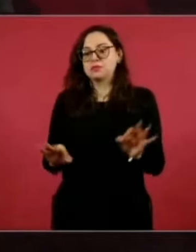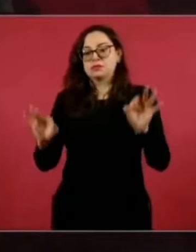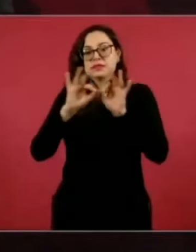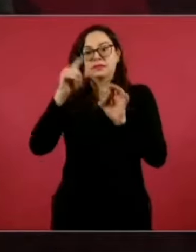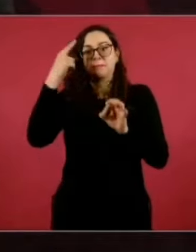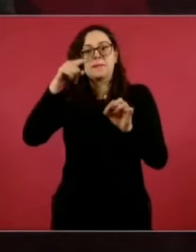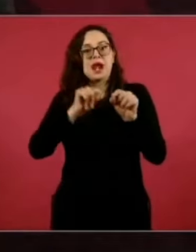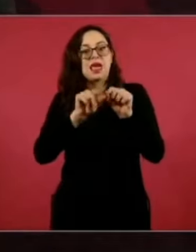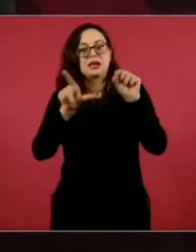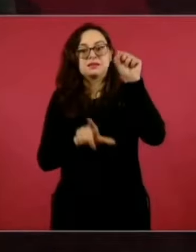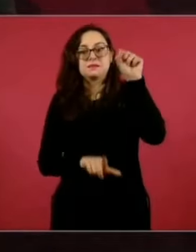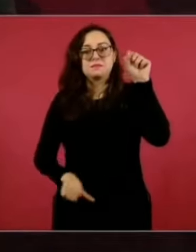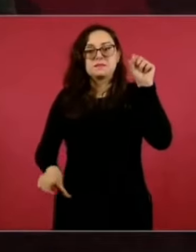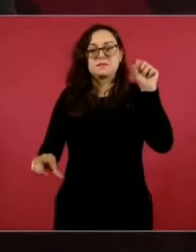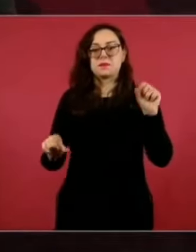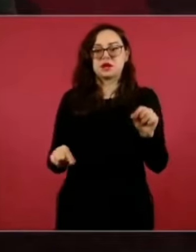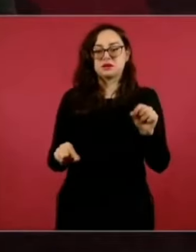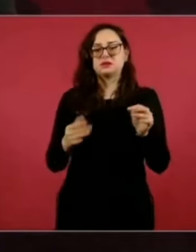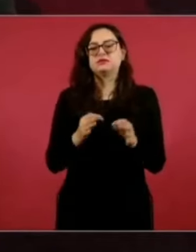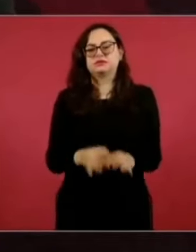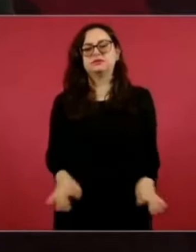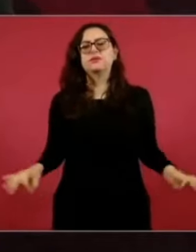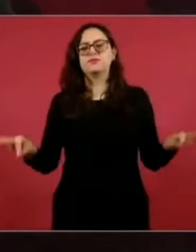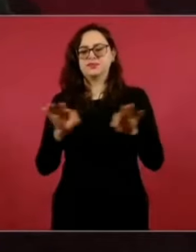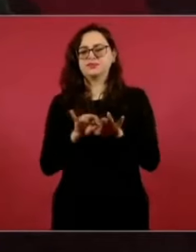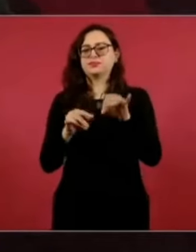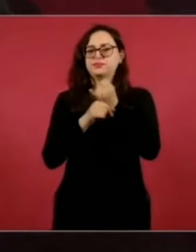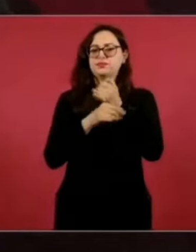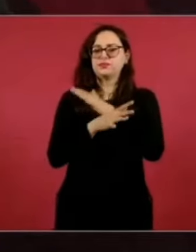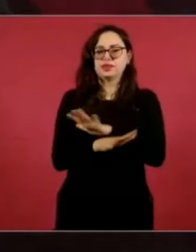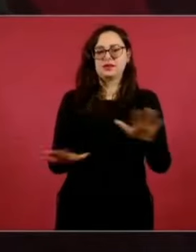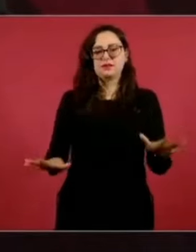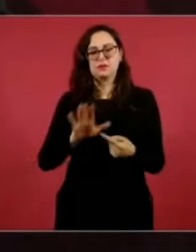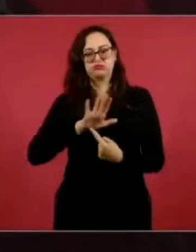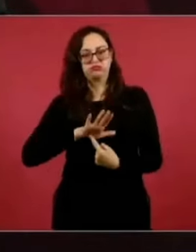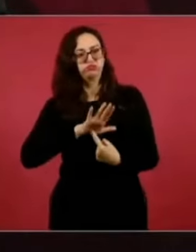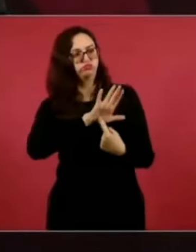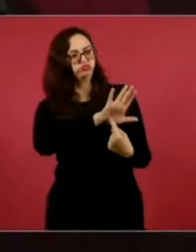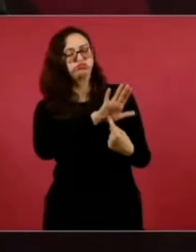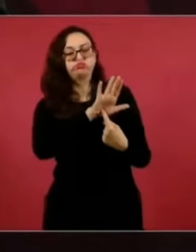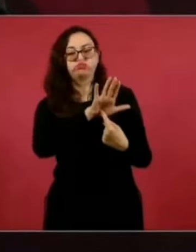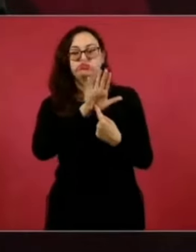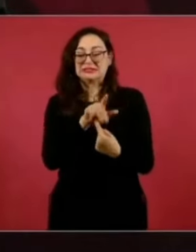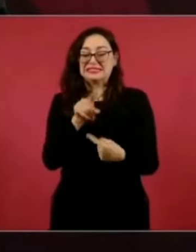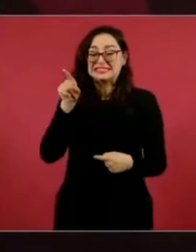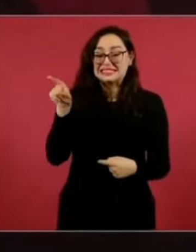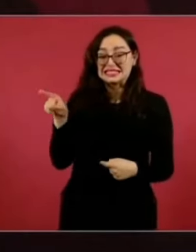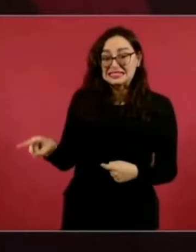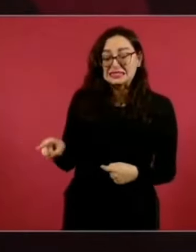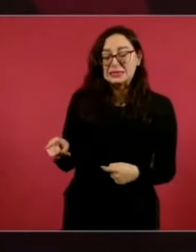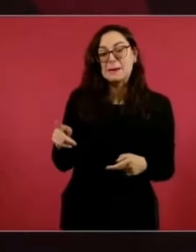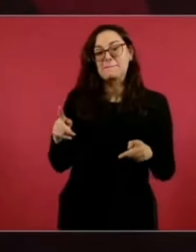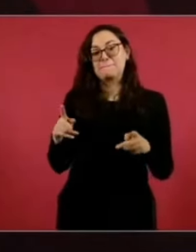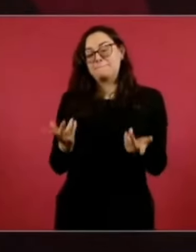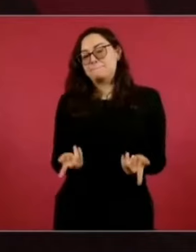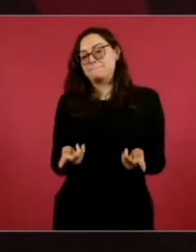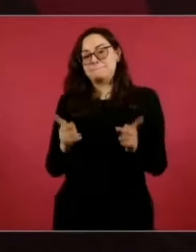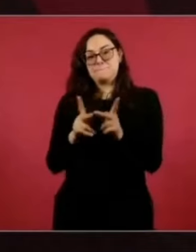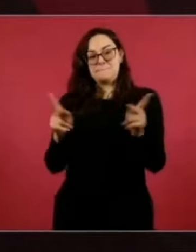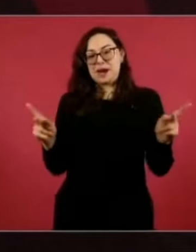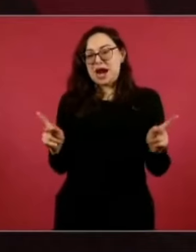espacio, que es el parque más importante del mundo